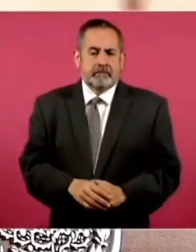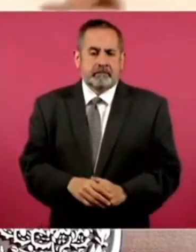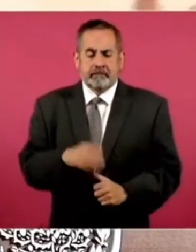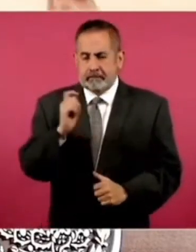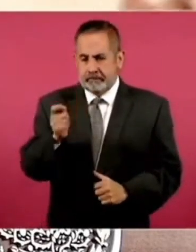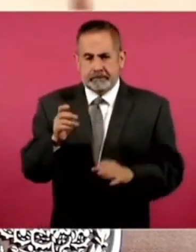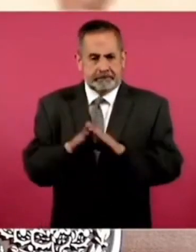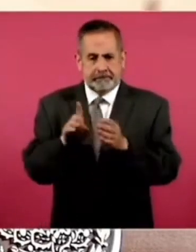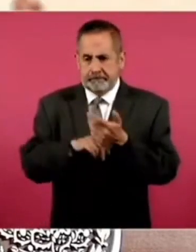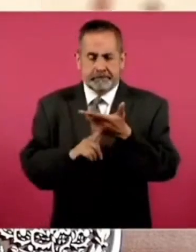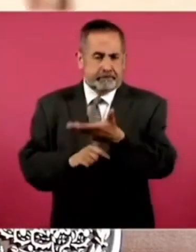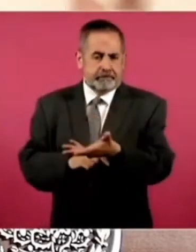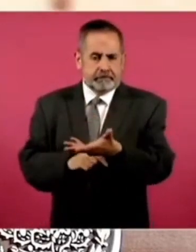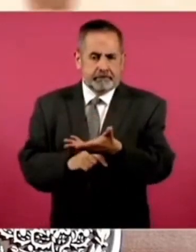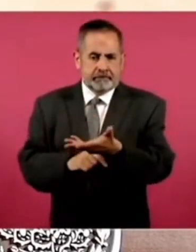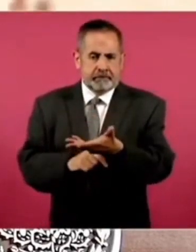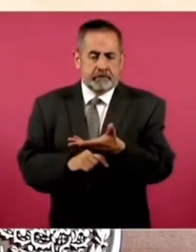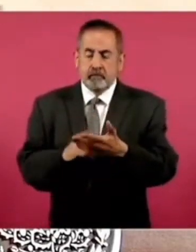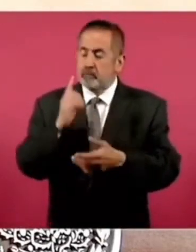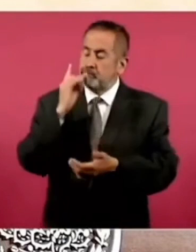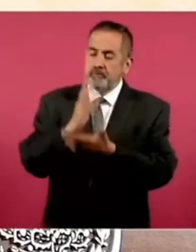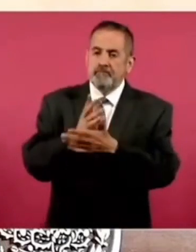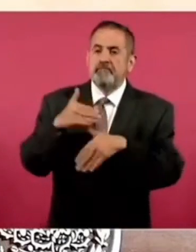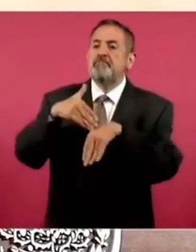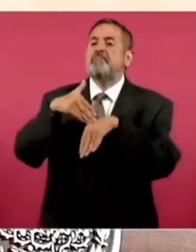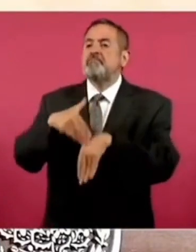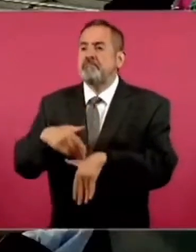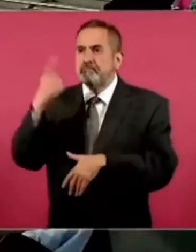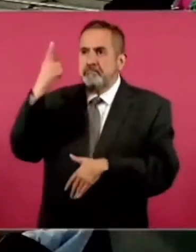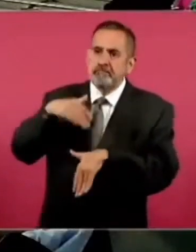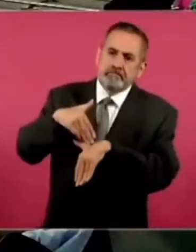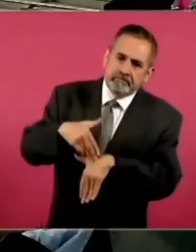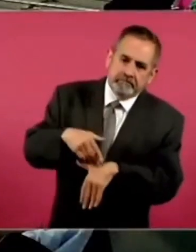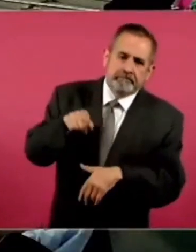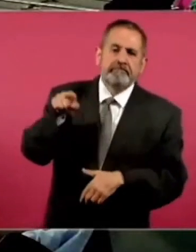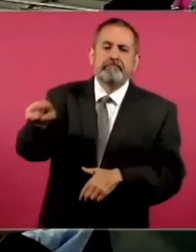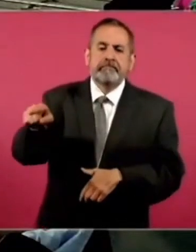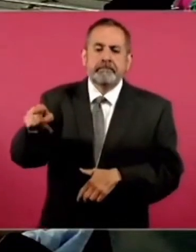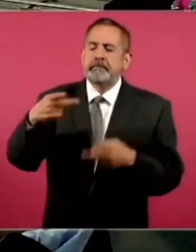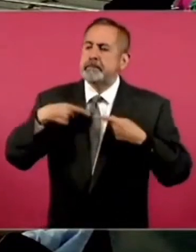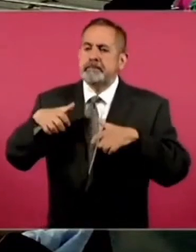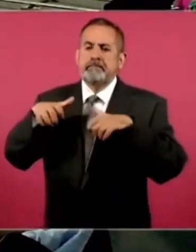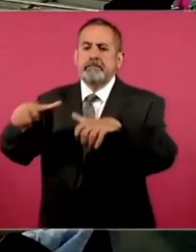Solamente. Tienen como amo. Al pueblo de México.